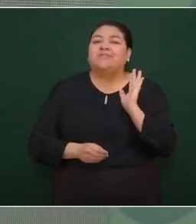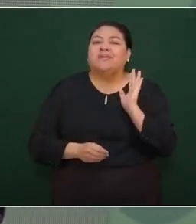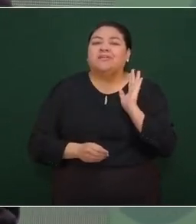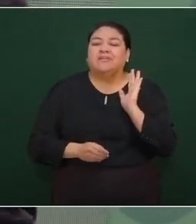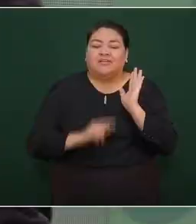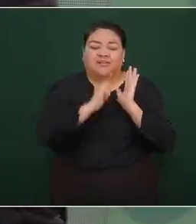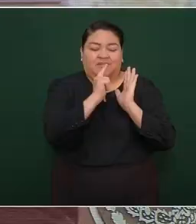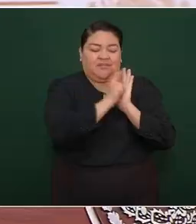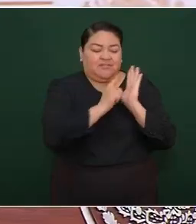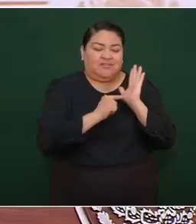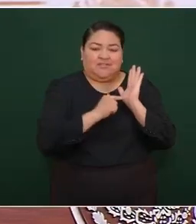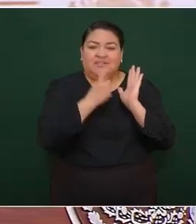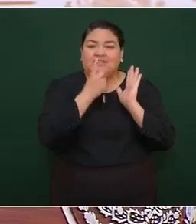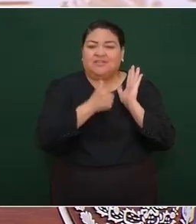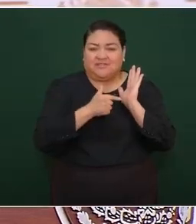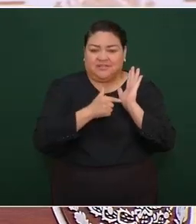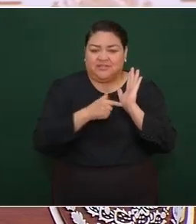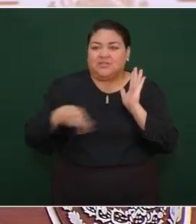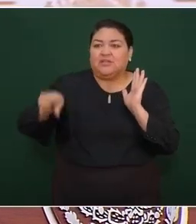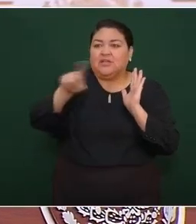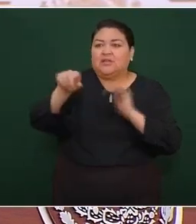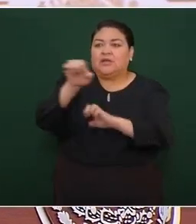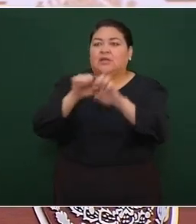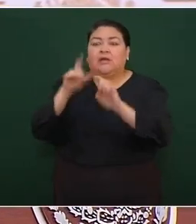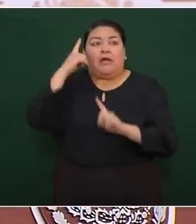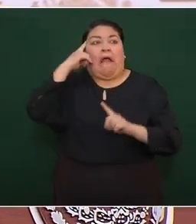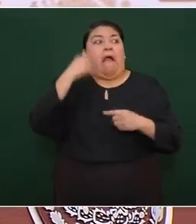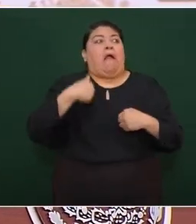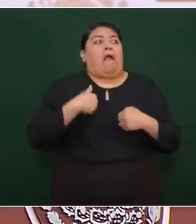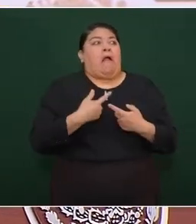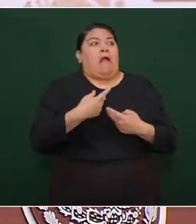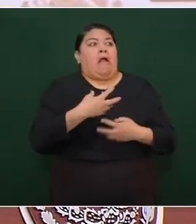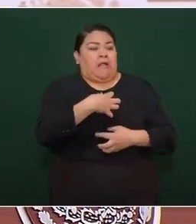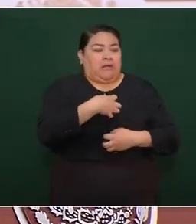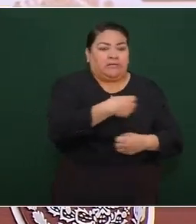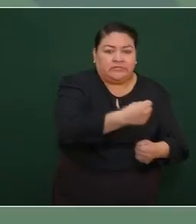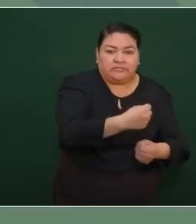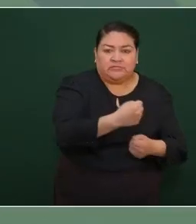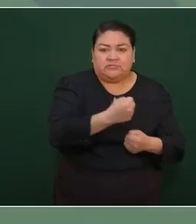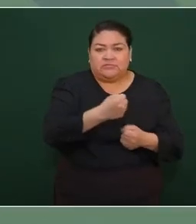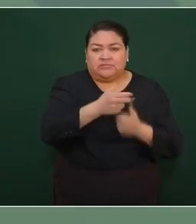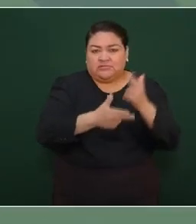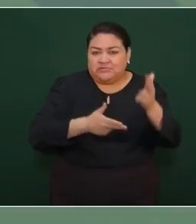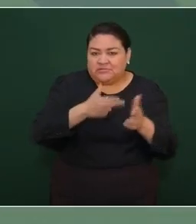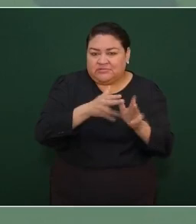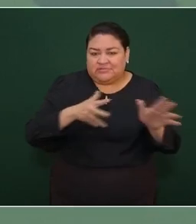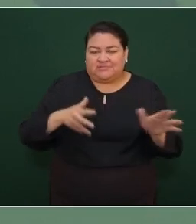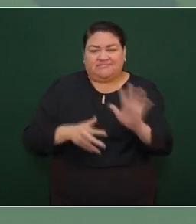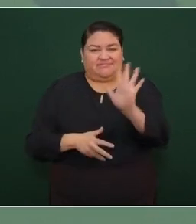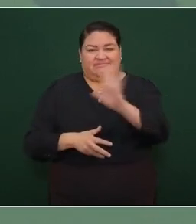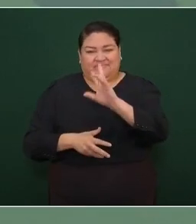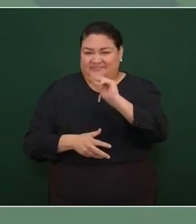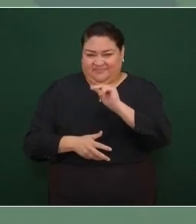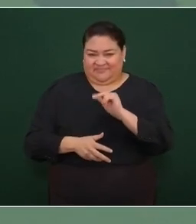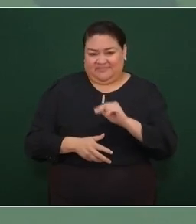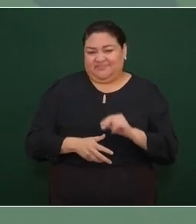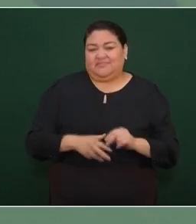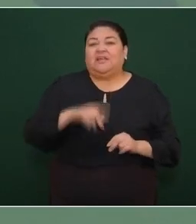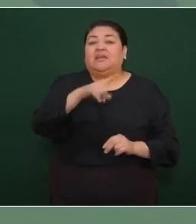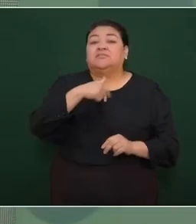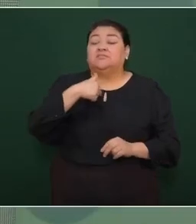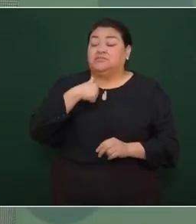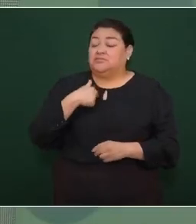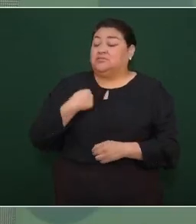que no se espanten este tampoco digan que además de